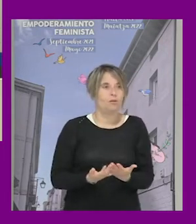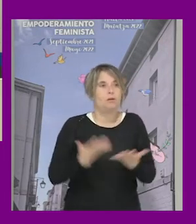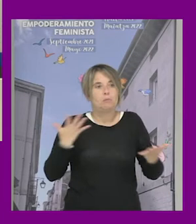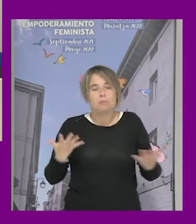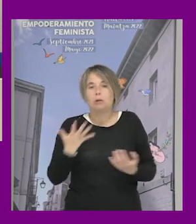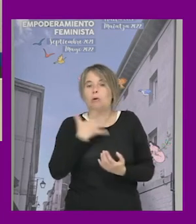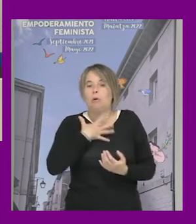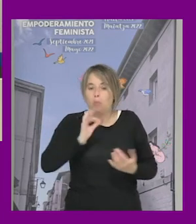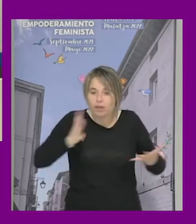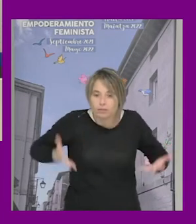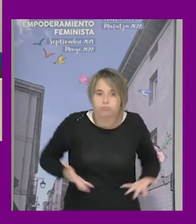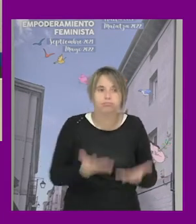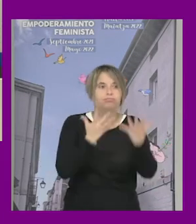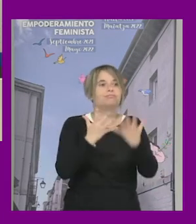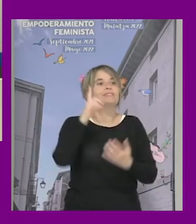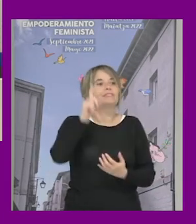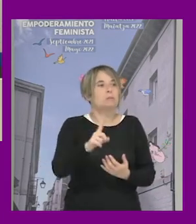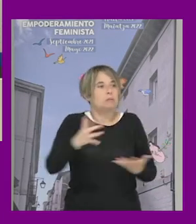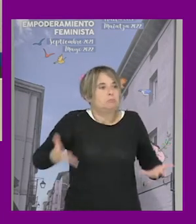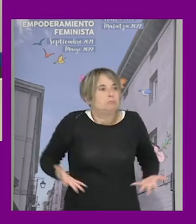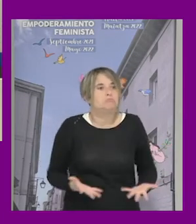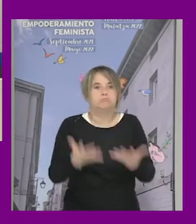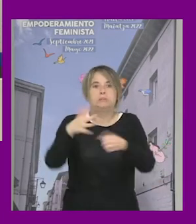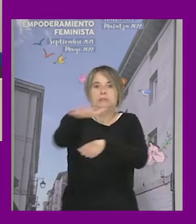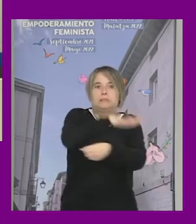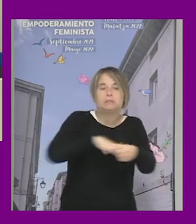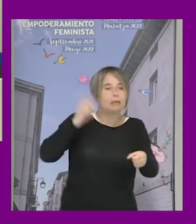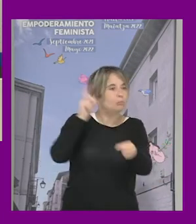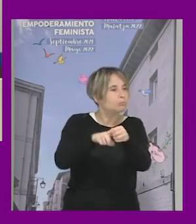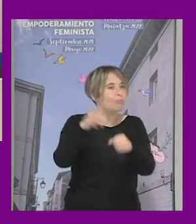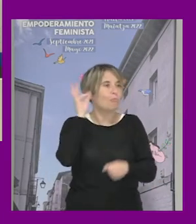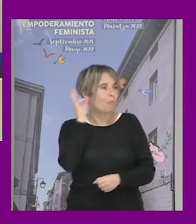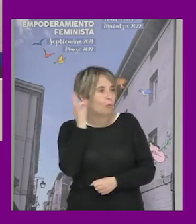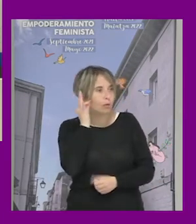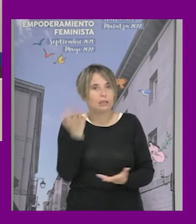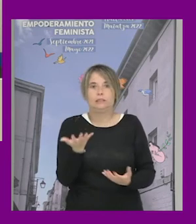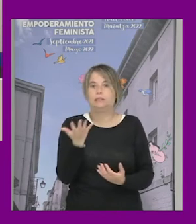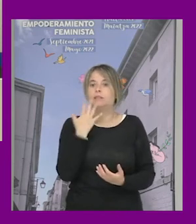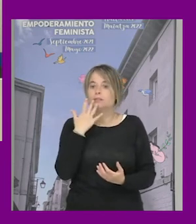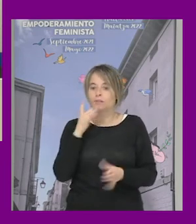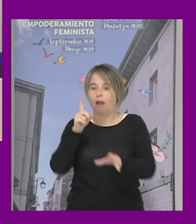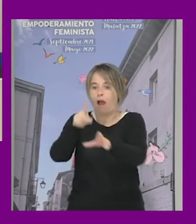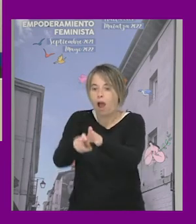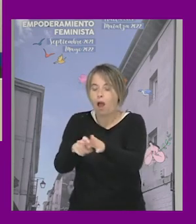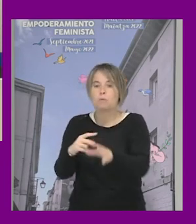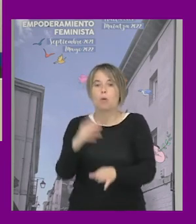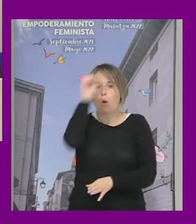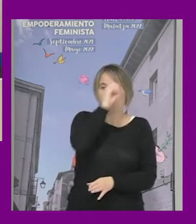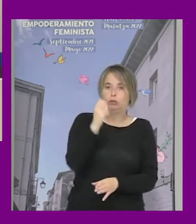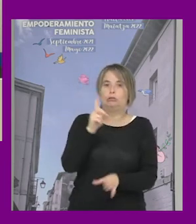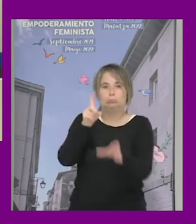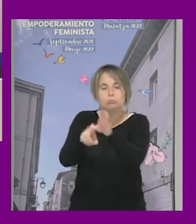puede ser un revulsivo para también espacios de participación de mujeres que de repente pues hay otras voces y